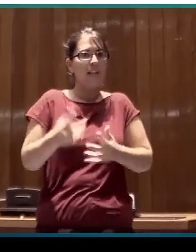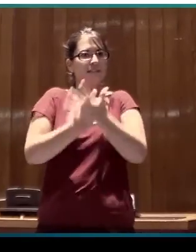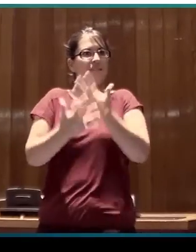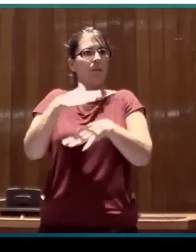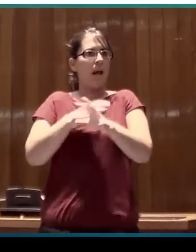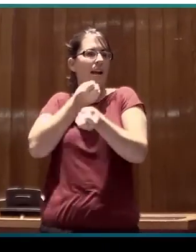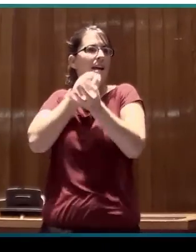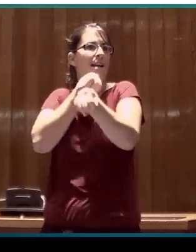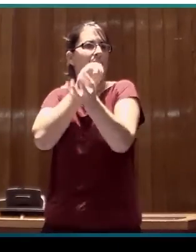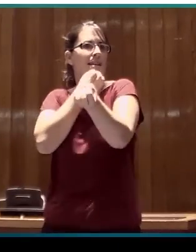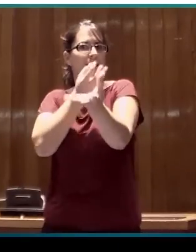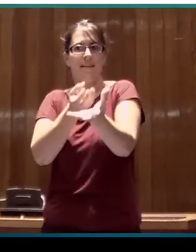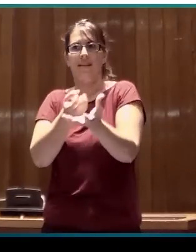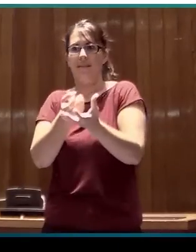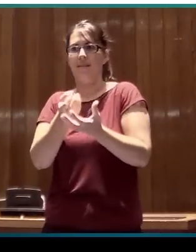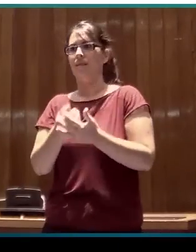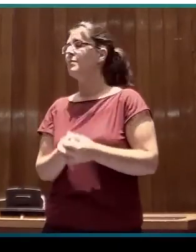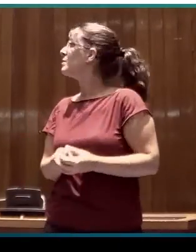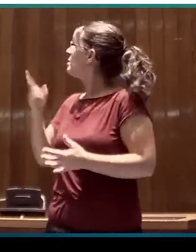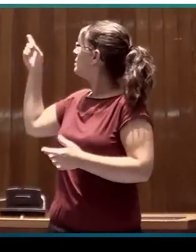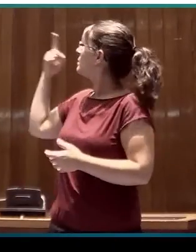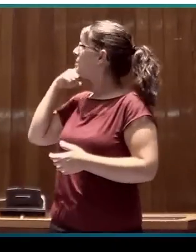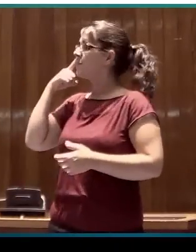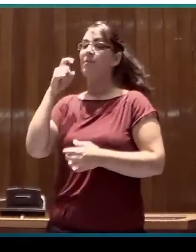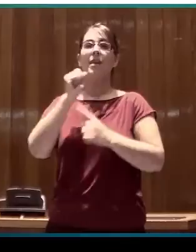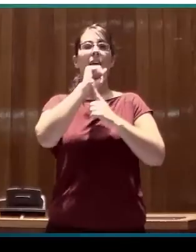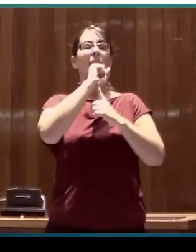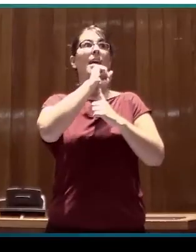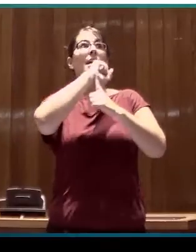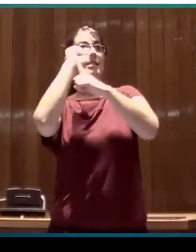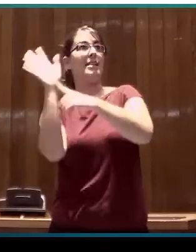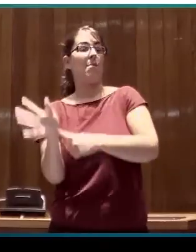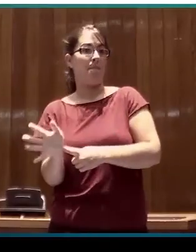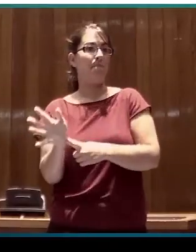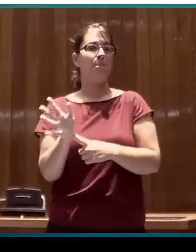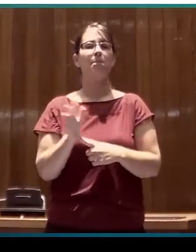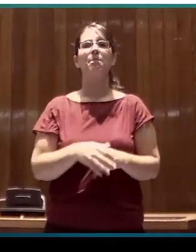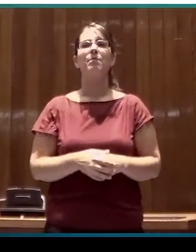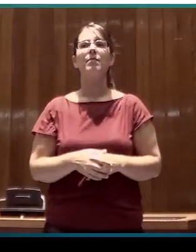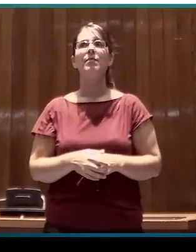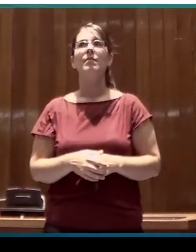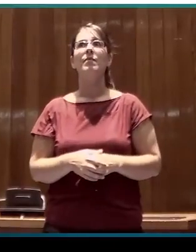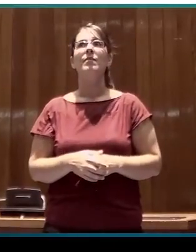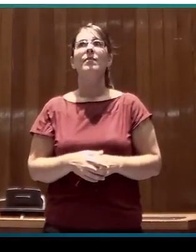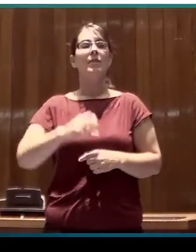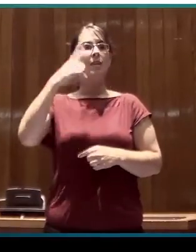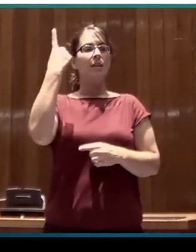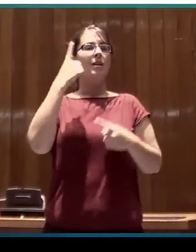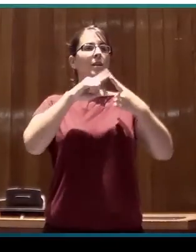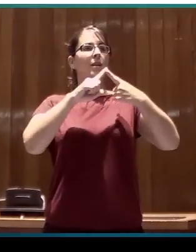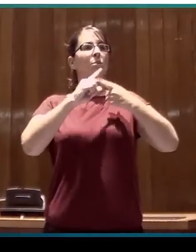plato son los siguientes, los que tienen en este esquema. En primer lugar, quiero situar unas reflexiones generales sobre el proceso de